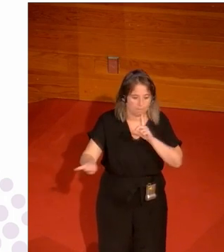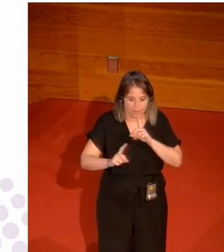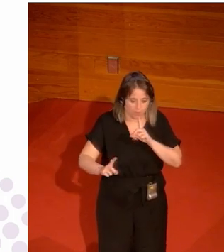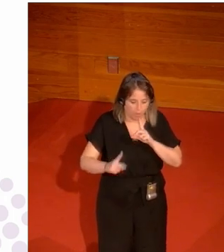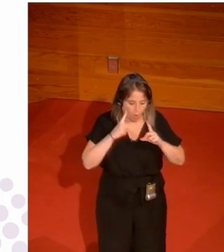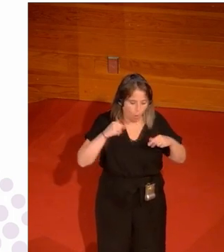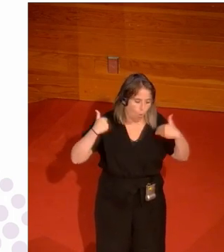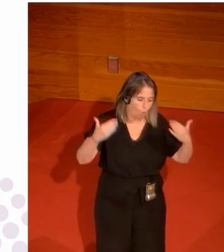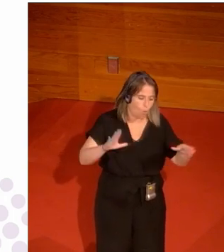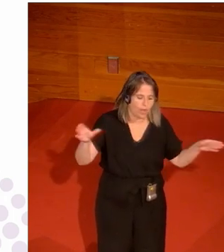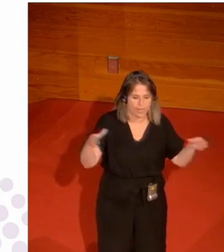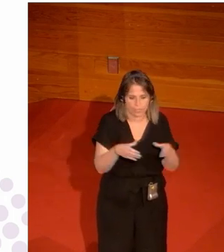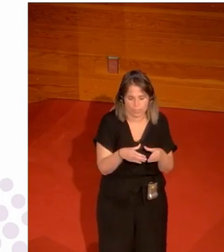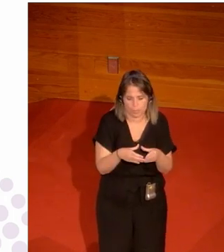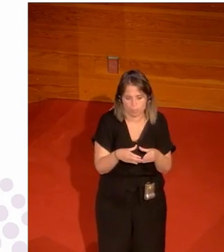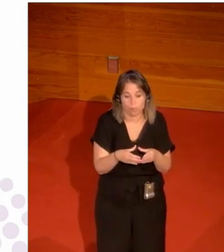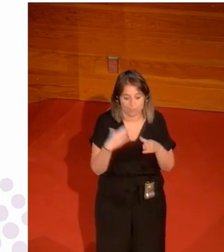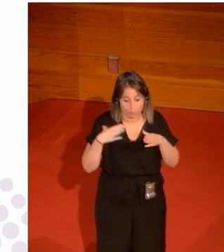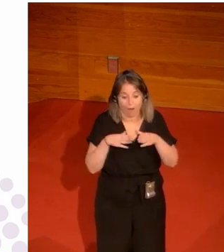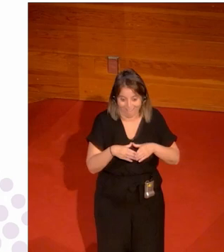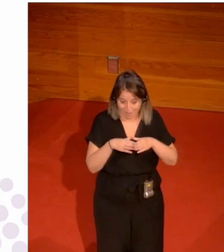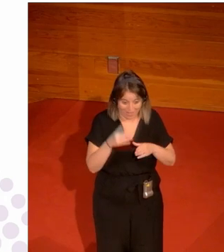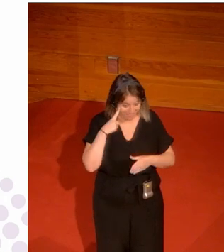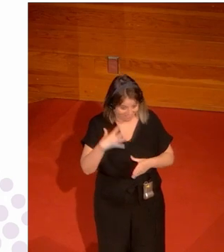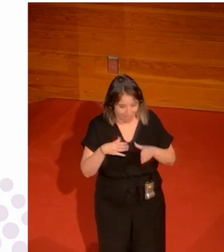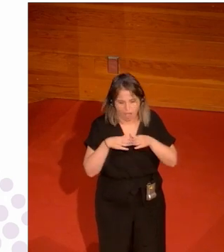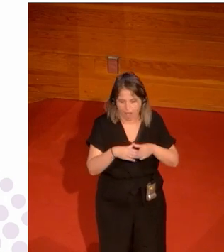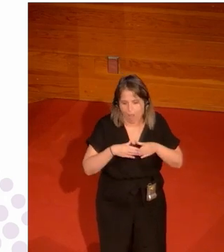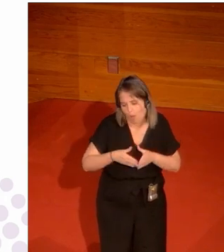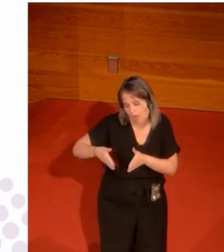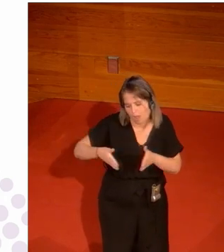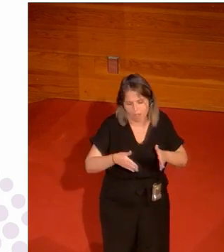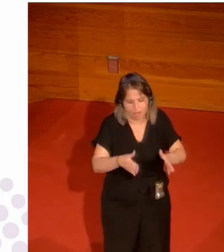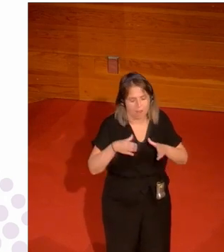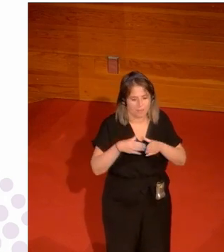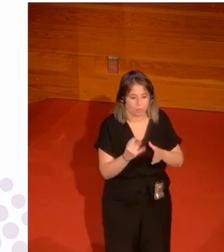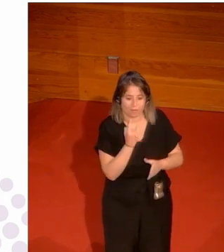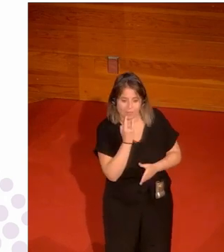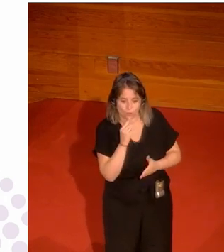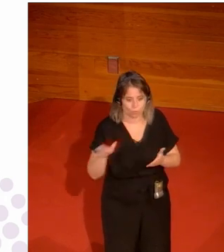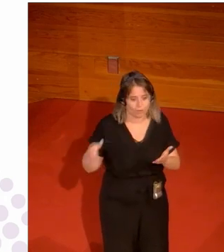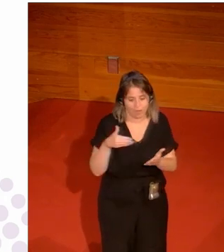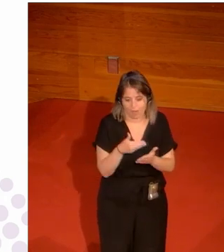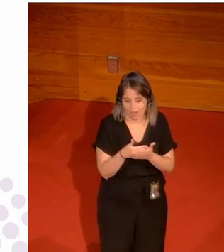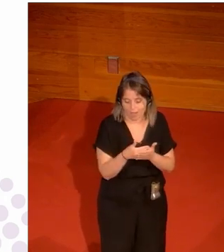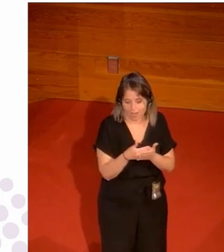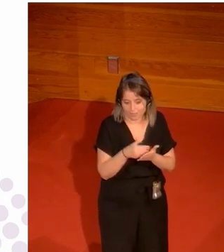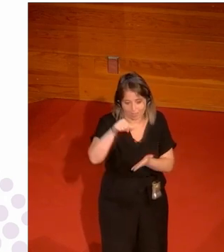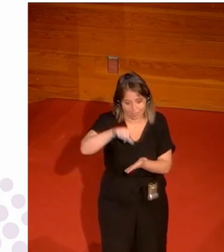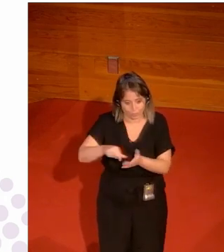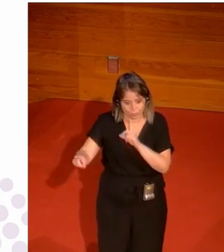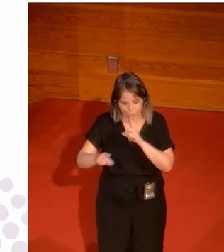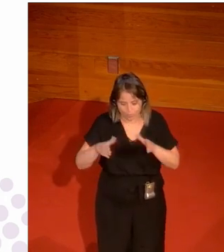agasaja al equipo con la gabarra se saca la gabarra y se lleva desde Ghechó hasta el centro